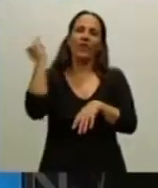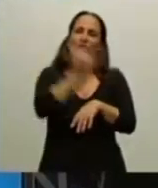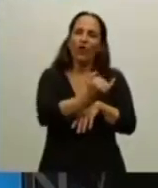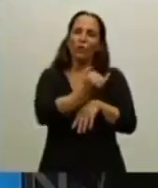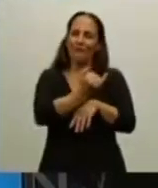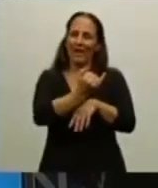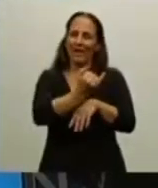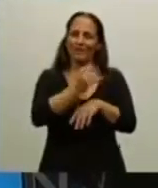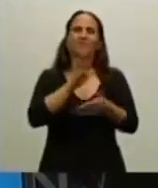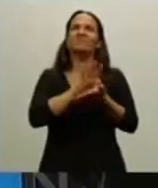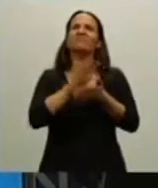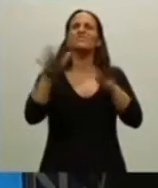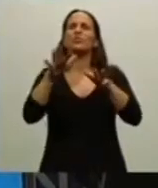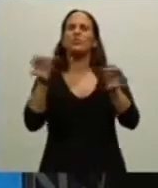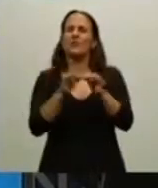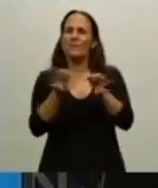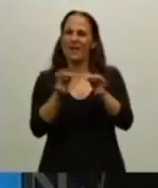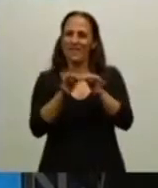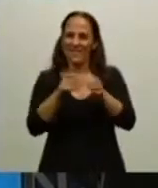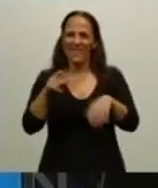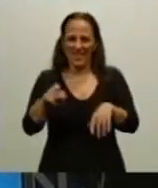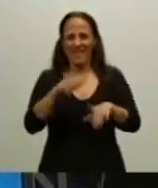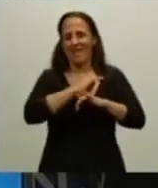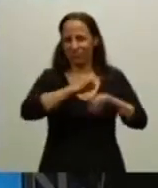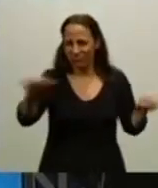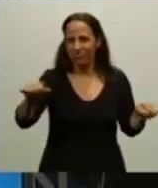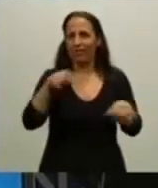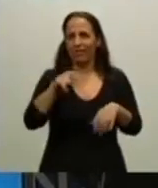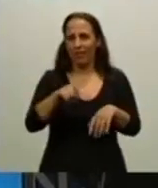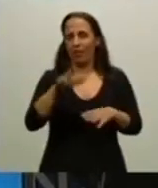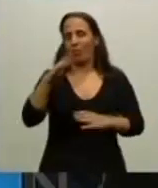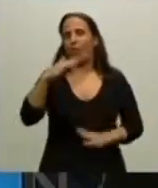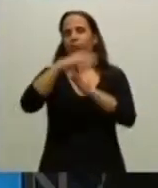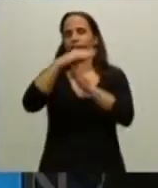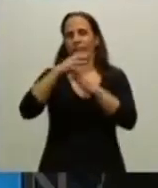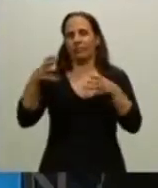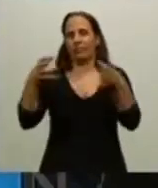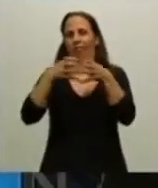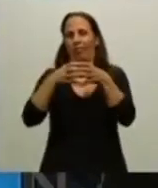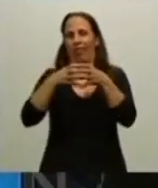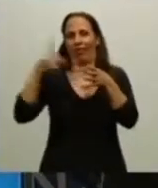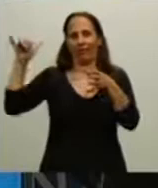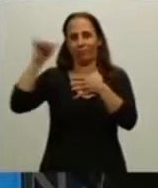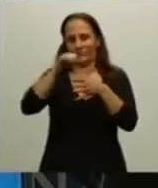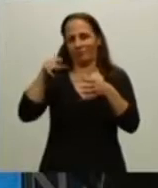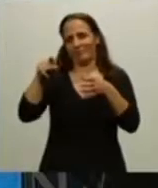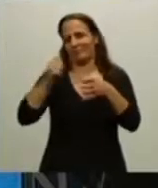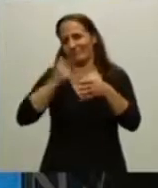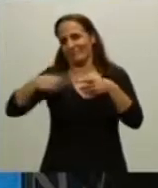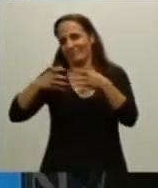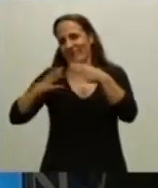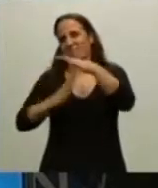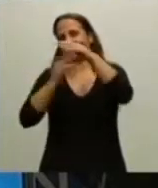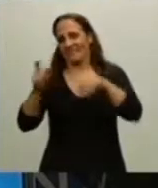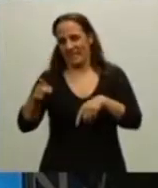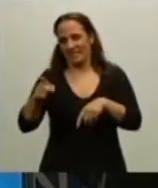había sucedido en Malvinas, que me fuera entregado oportunamente mi carácter de comandante en jefe de las Fuerzas Armadas y que hiciéramos